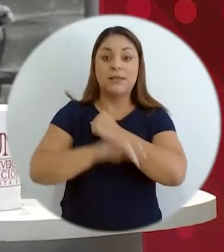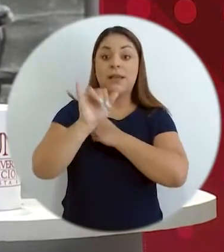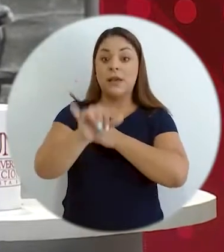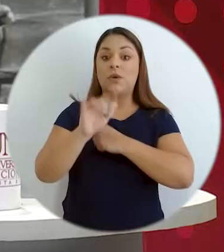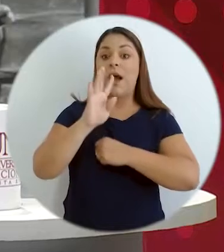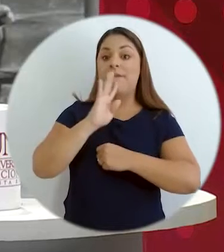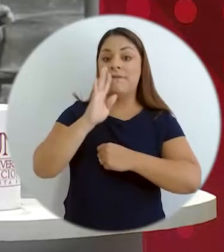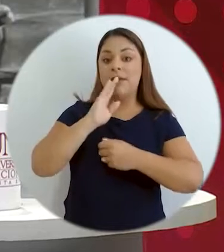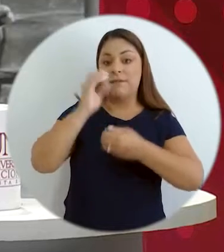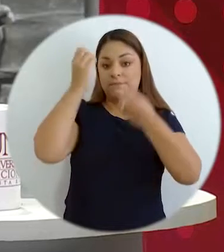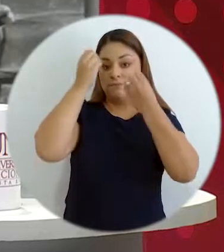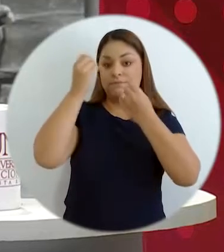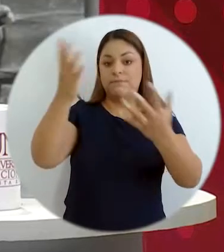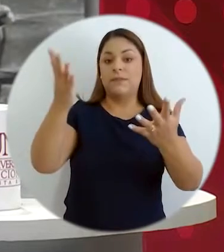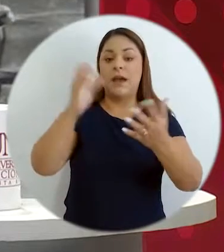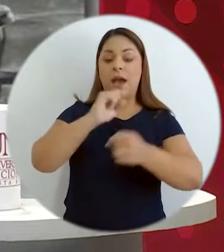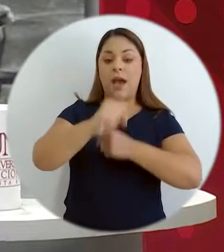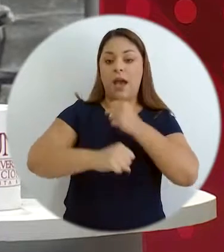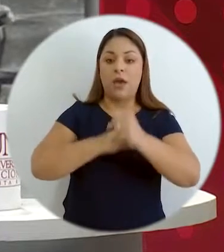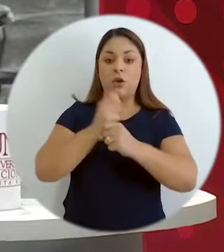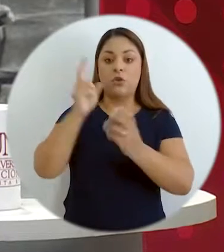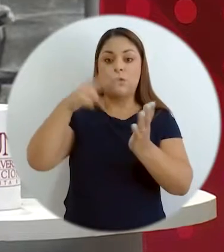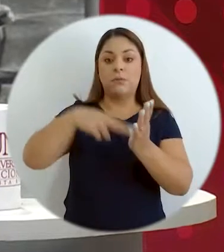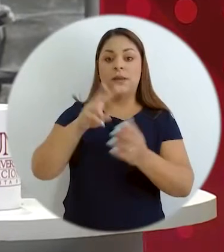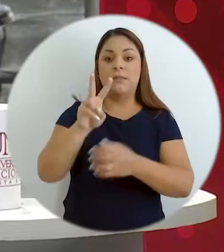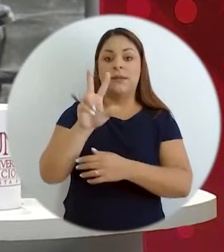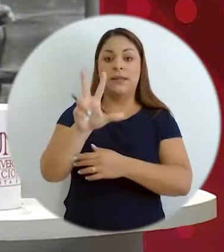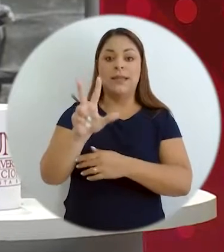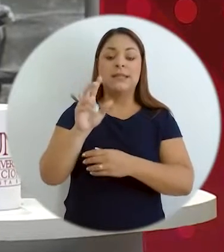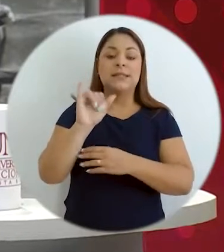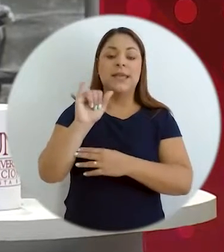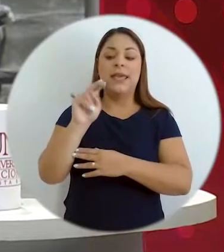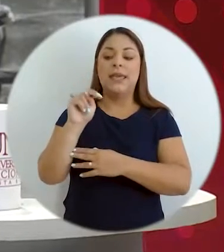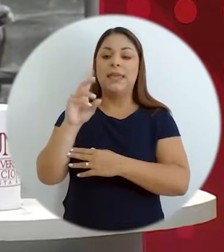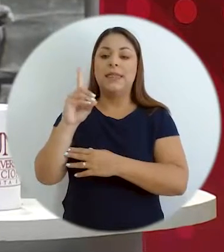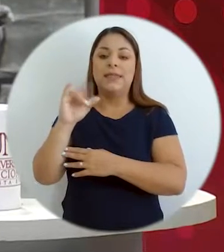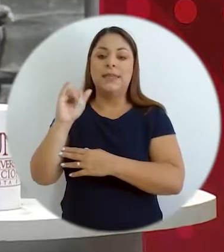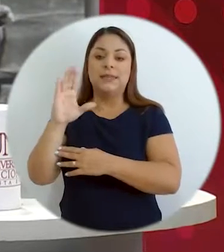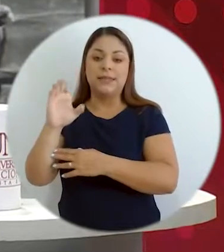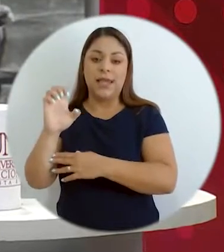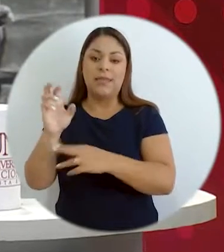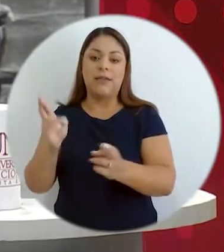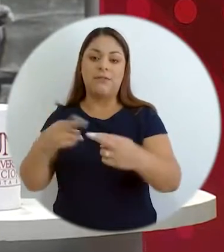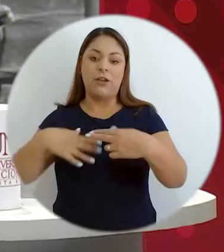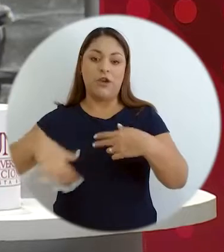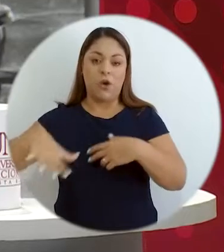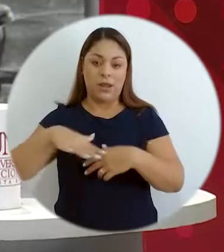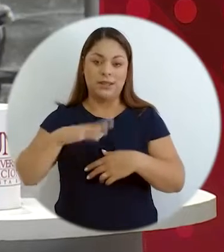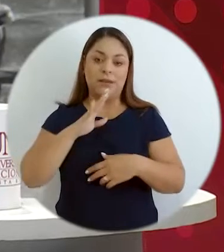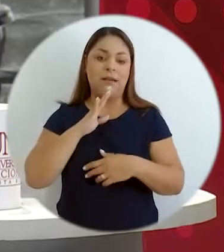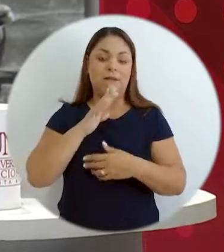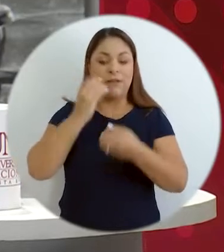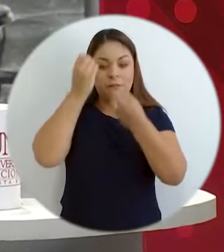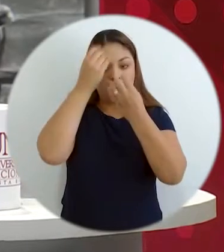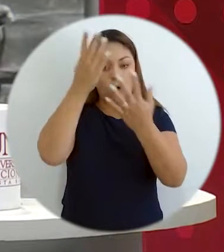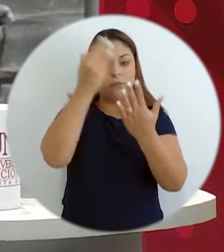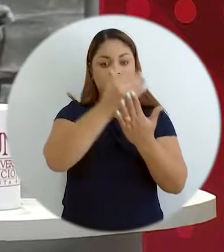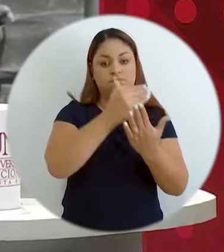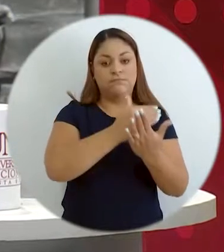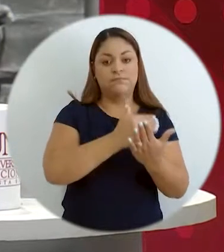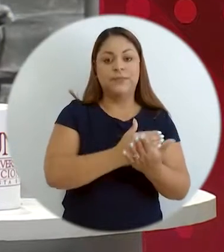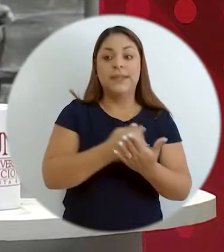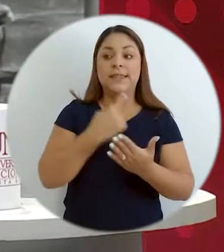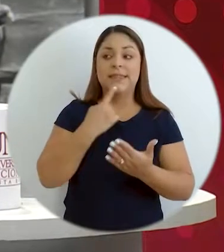Social 2023, en el cual se evidenció que si bien las condiciones socioeconómicas no han variado